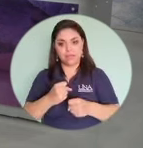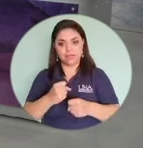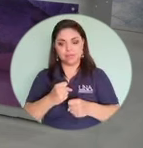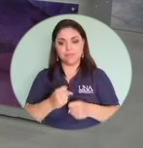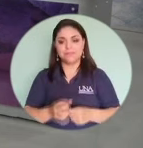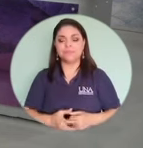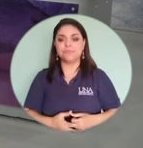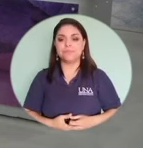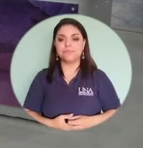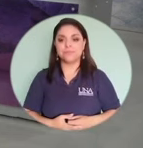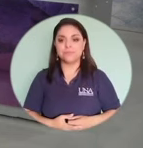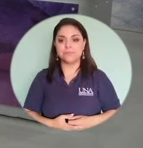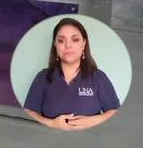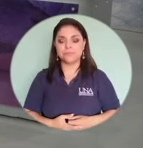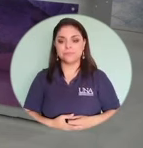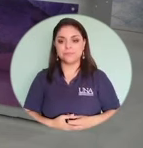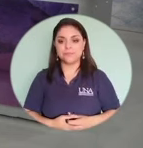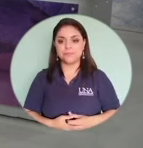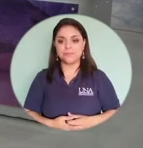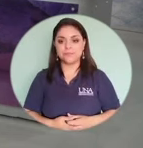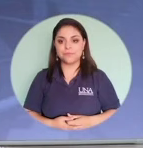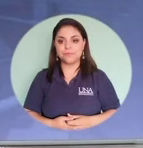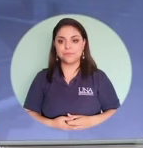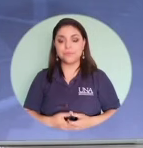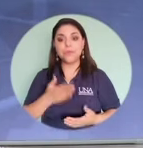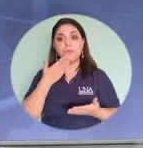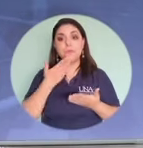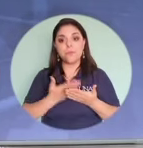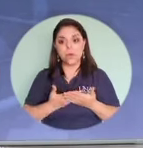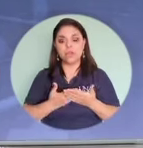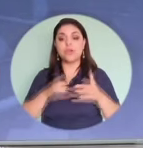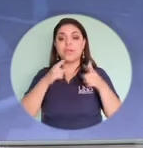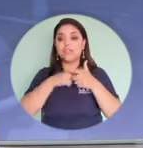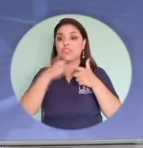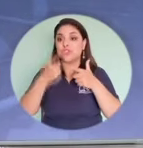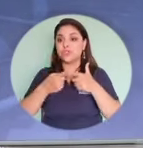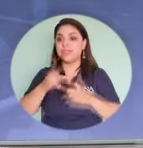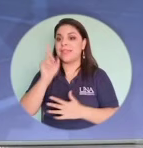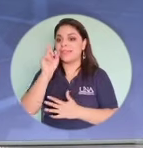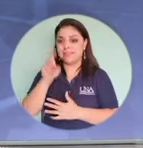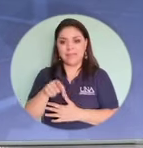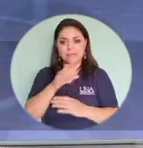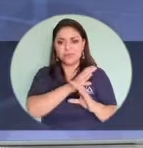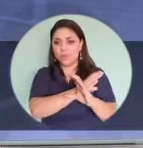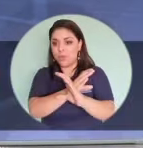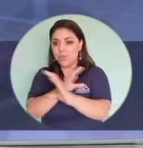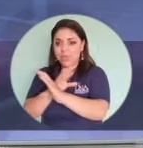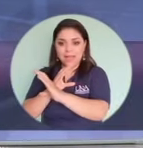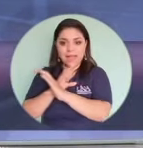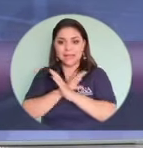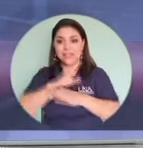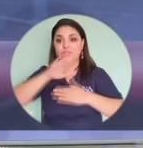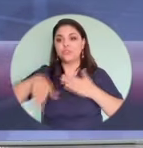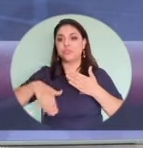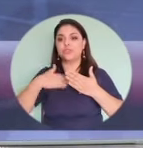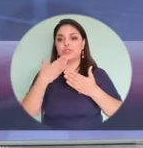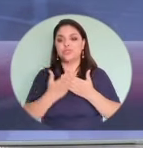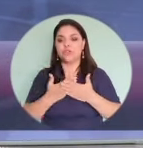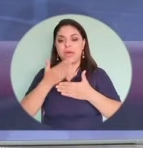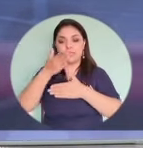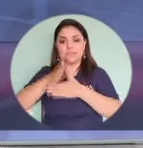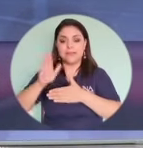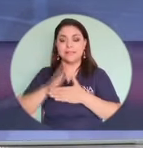como busca hacerlo por medio incluso de la ley. Bueno, la clave parece estar en que hay que cuidarse por todas partes, tanto personas como